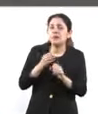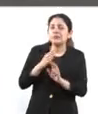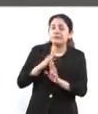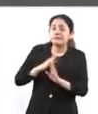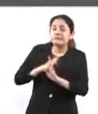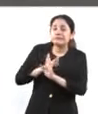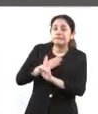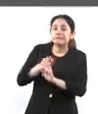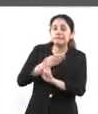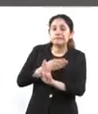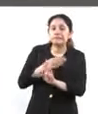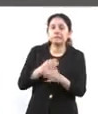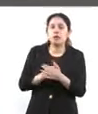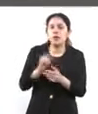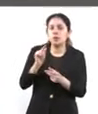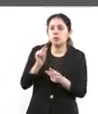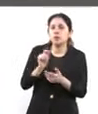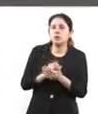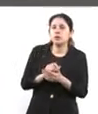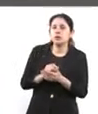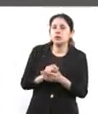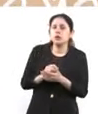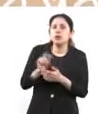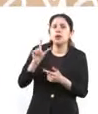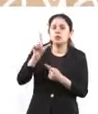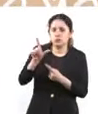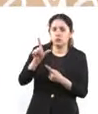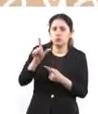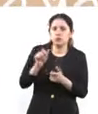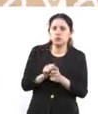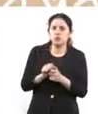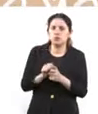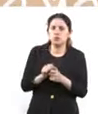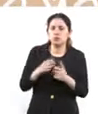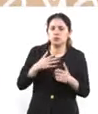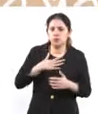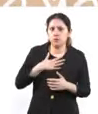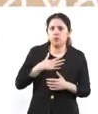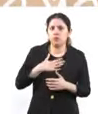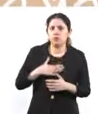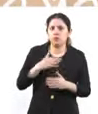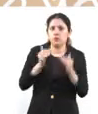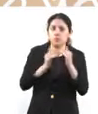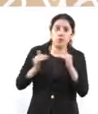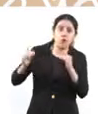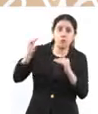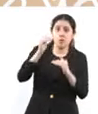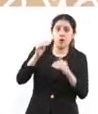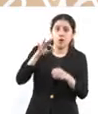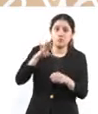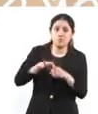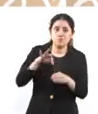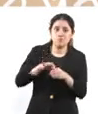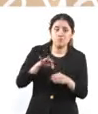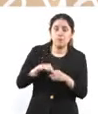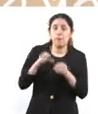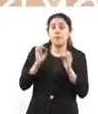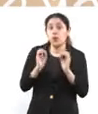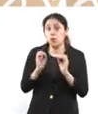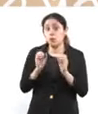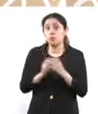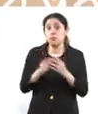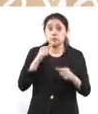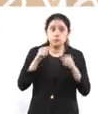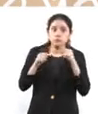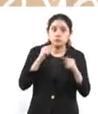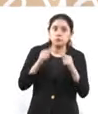resultado de la votación de lunes en la Suprema Corte, si es llana totalmente o si ponen criterio, si es que llega a aprobarse